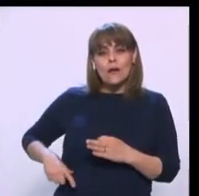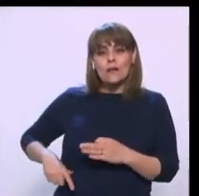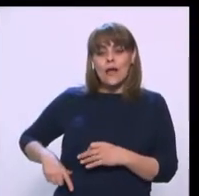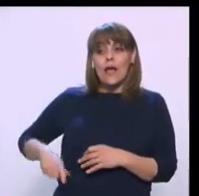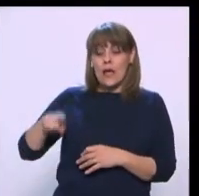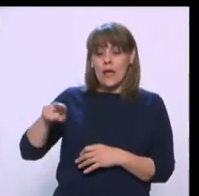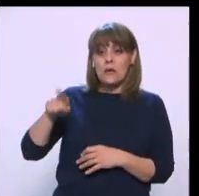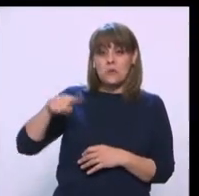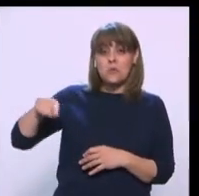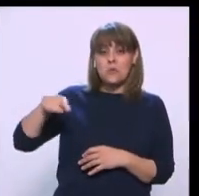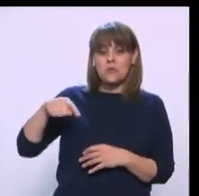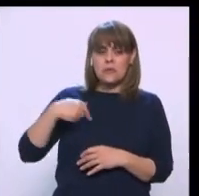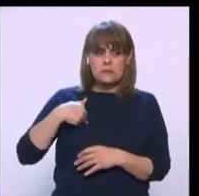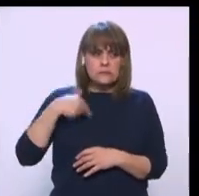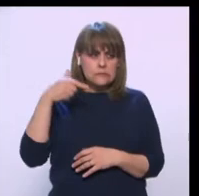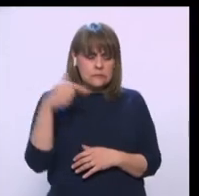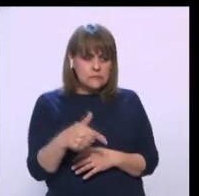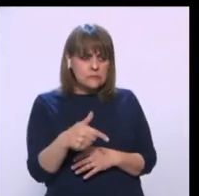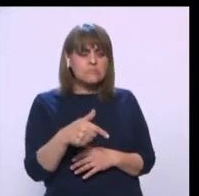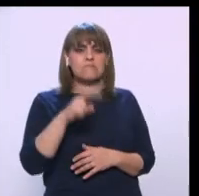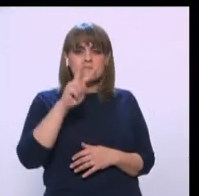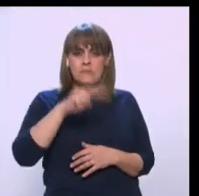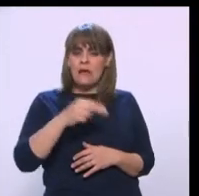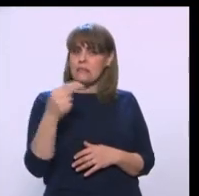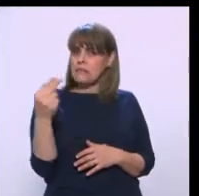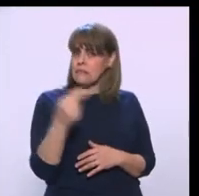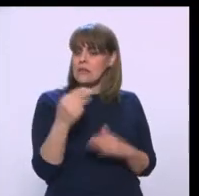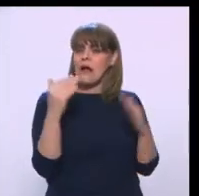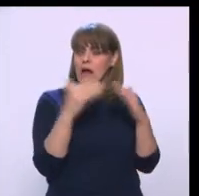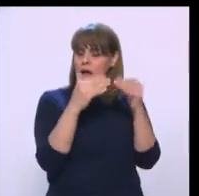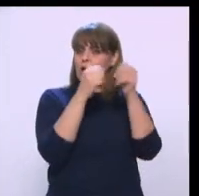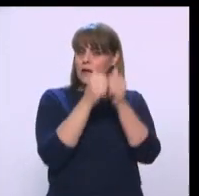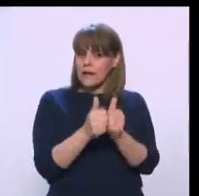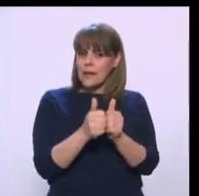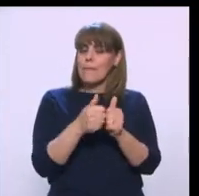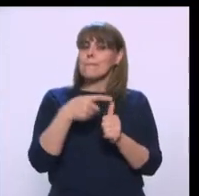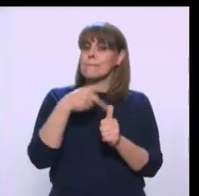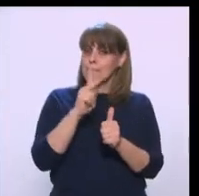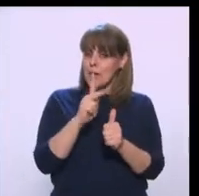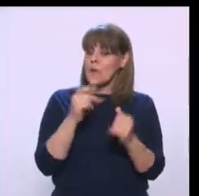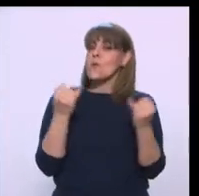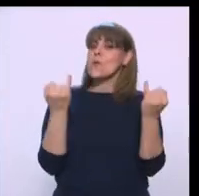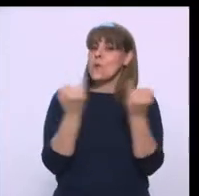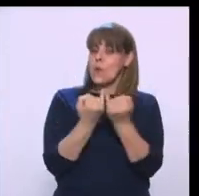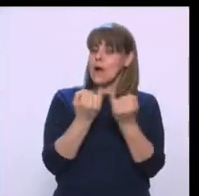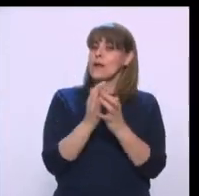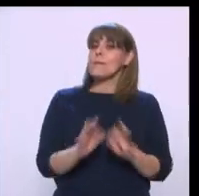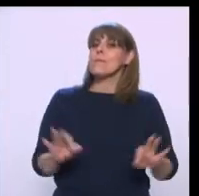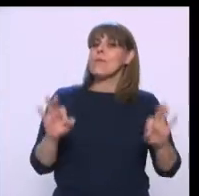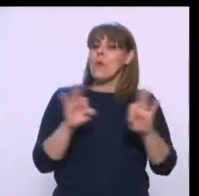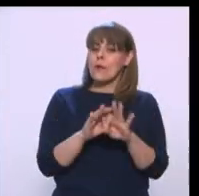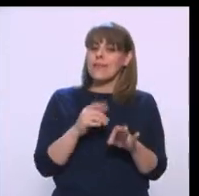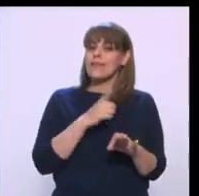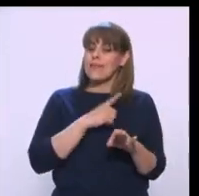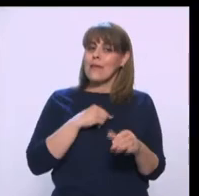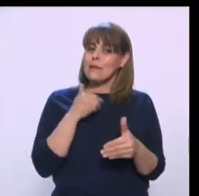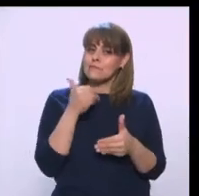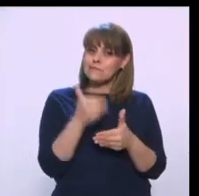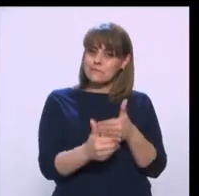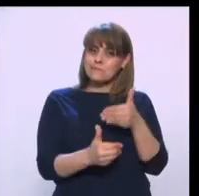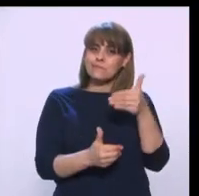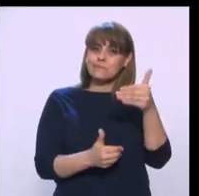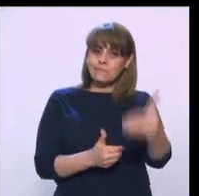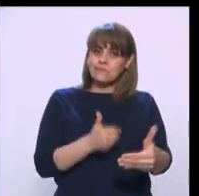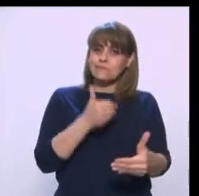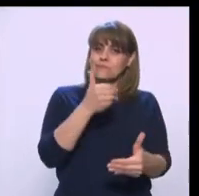reconoce la necesidad de estar confinados por un lado, pero por el otro también de seguir avanzando en una